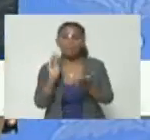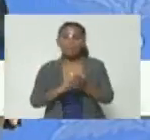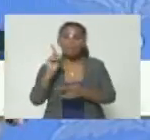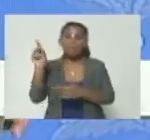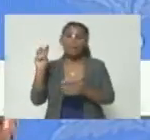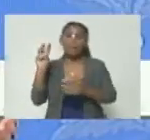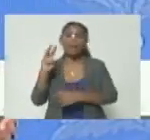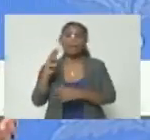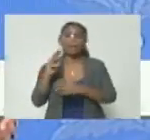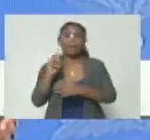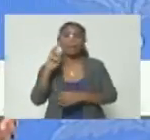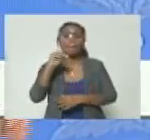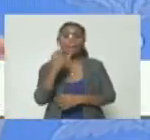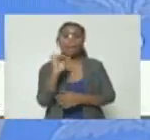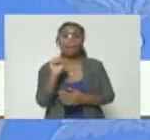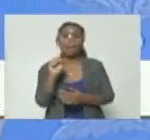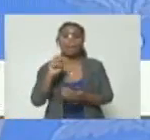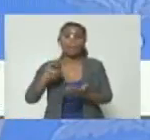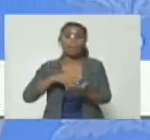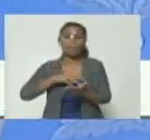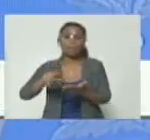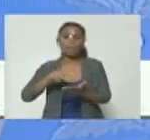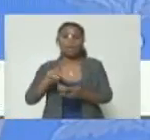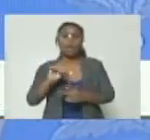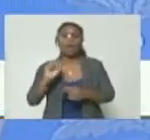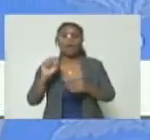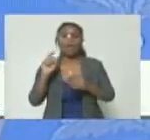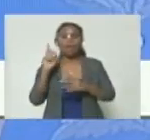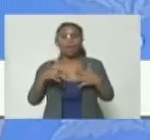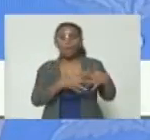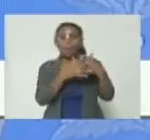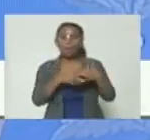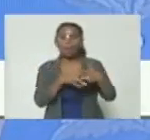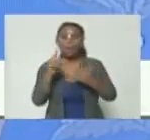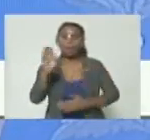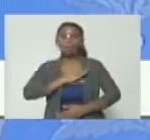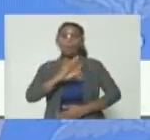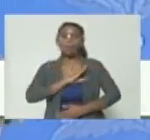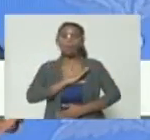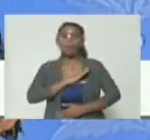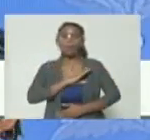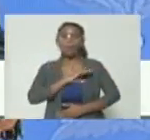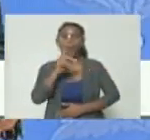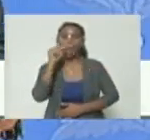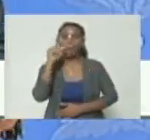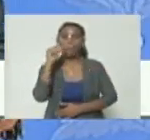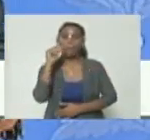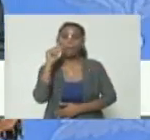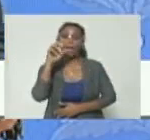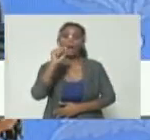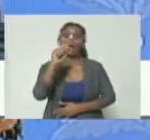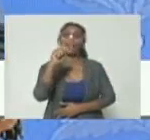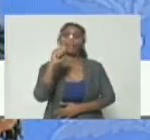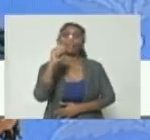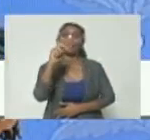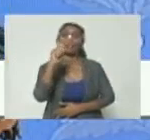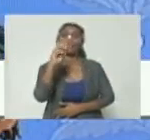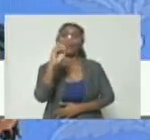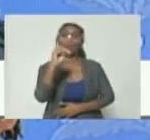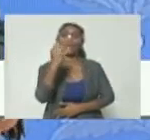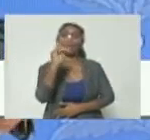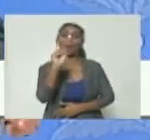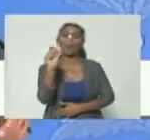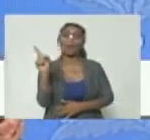Miami, Florida, con un propietario llamado Antonio Itriago que tiene nexos